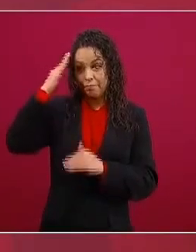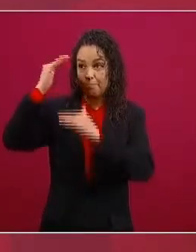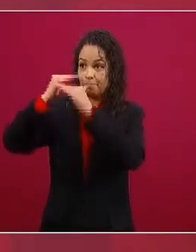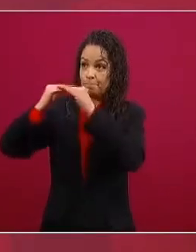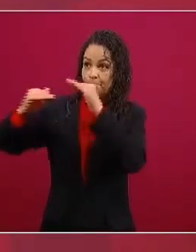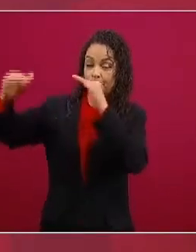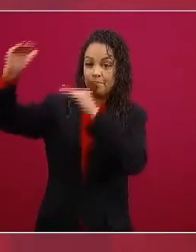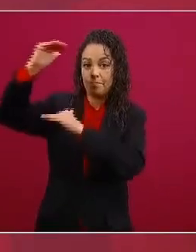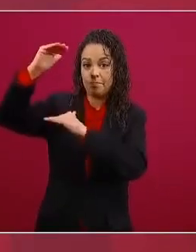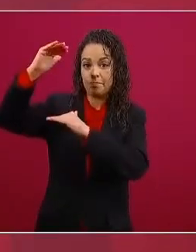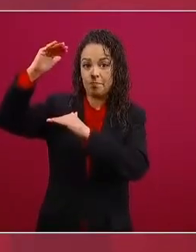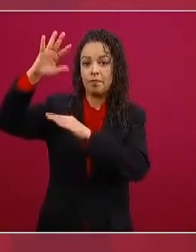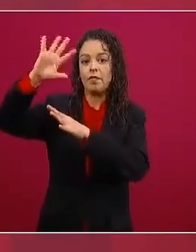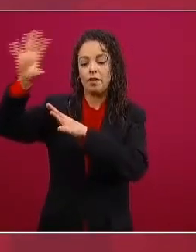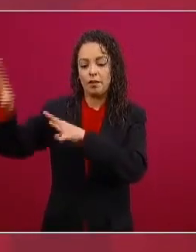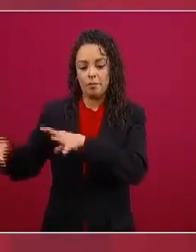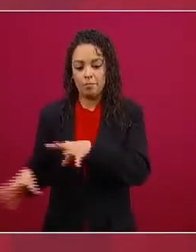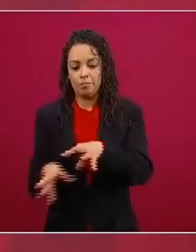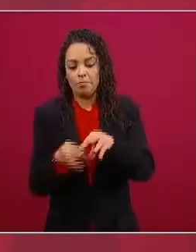pública